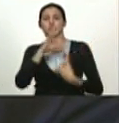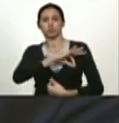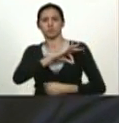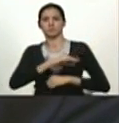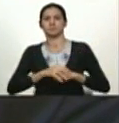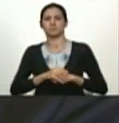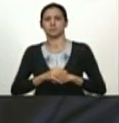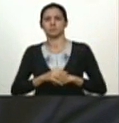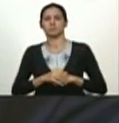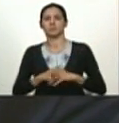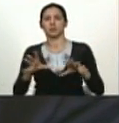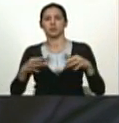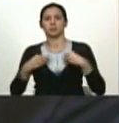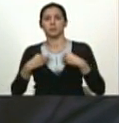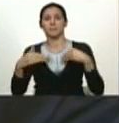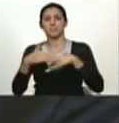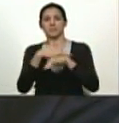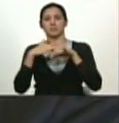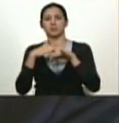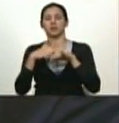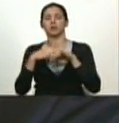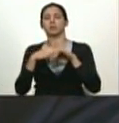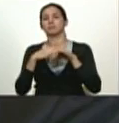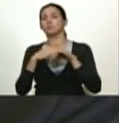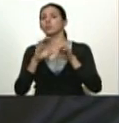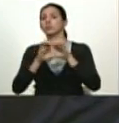universitaria ciencia y tecnología